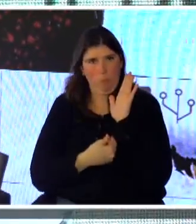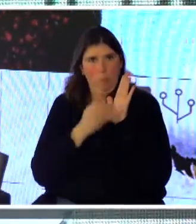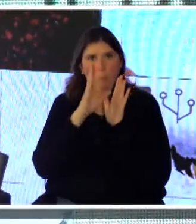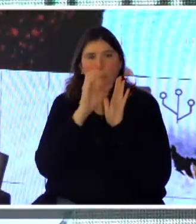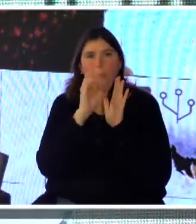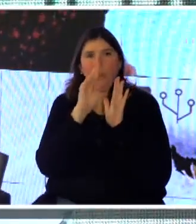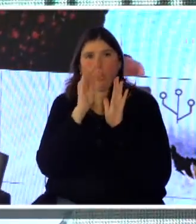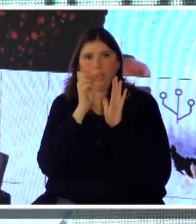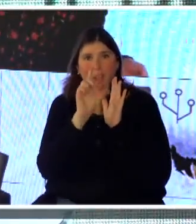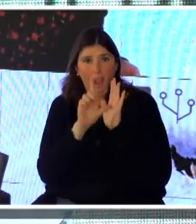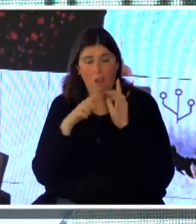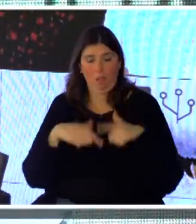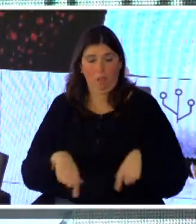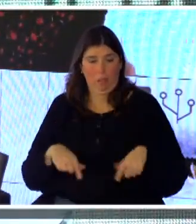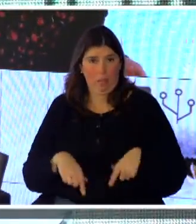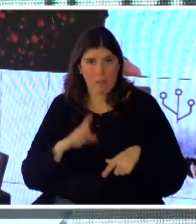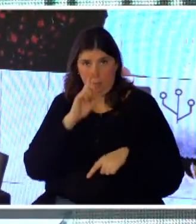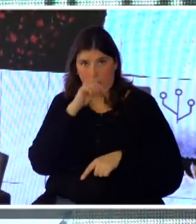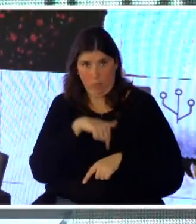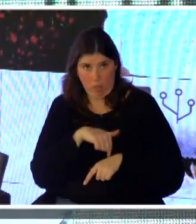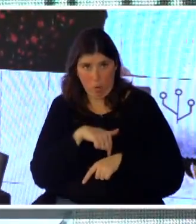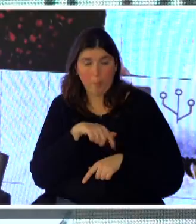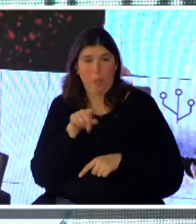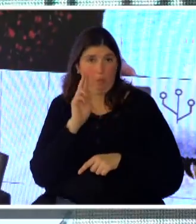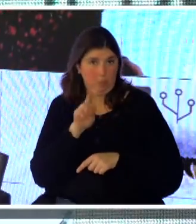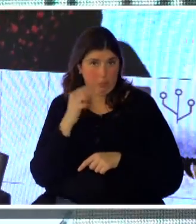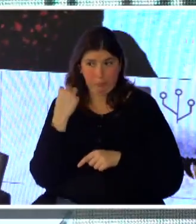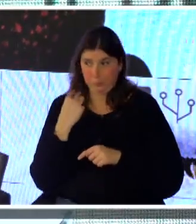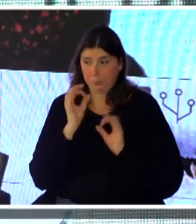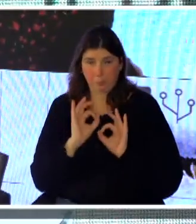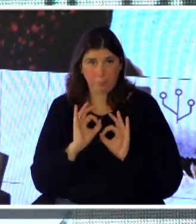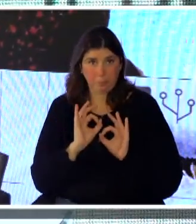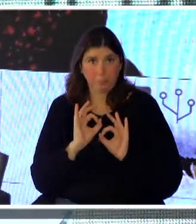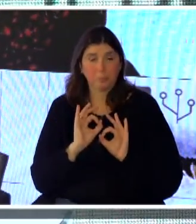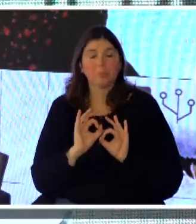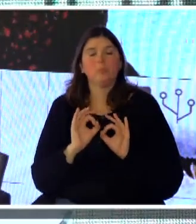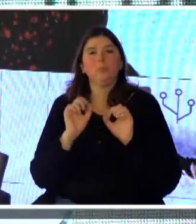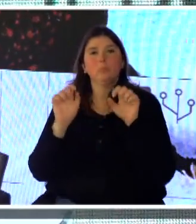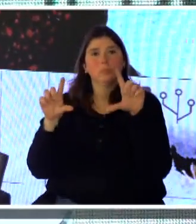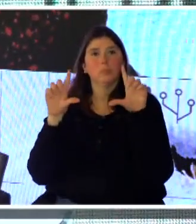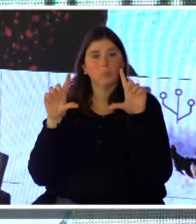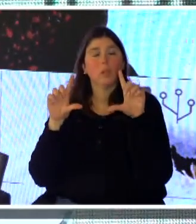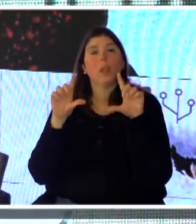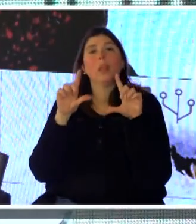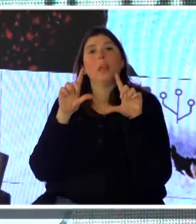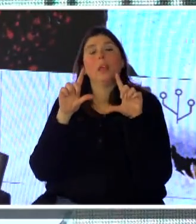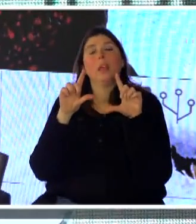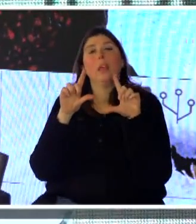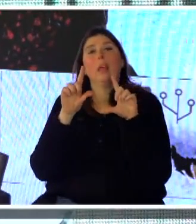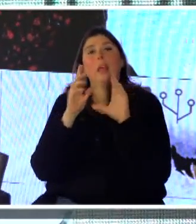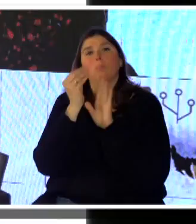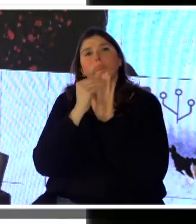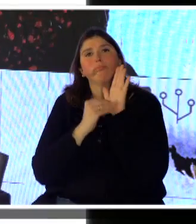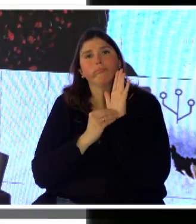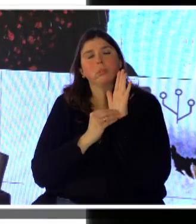Ahí tienen la portada y también en especial destaco en esta diapositiva lo que es el contenido de